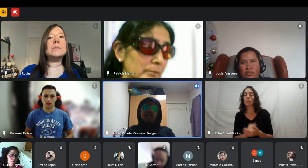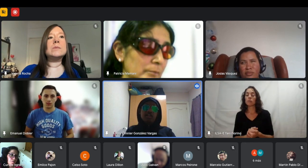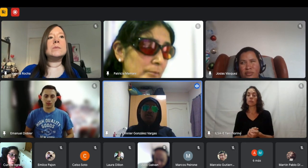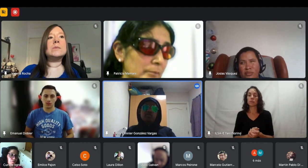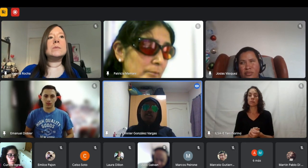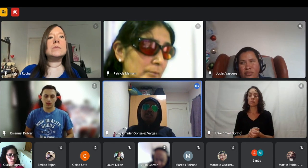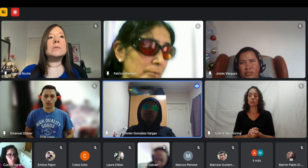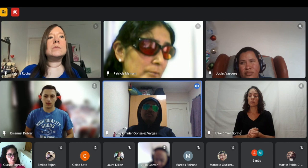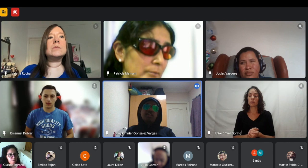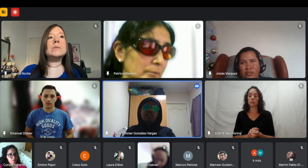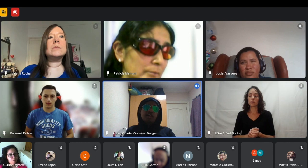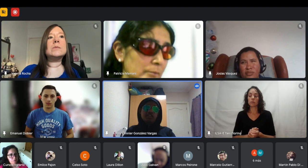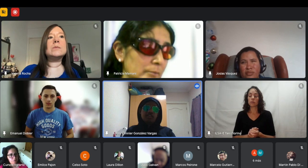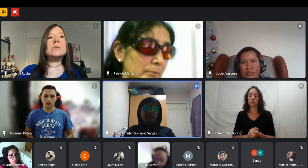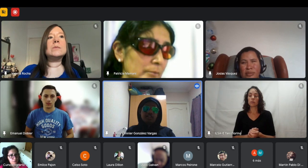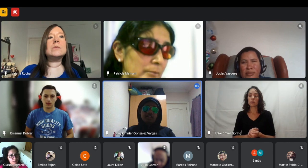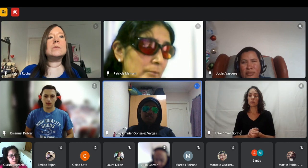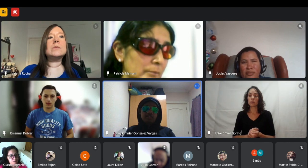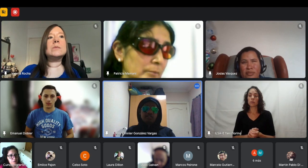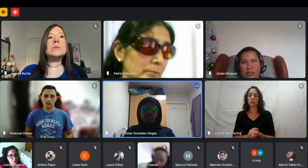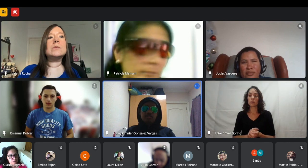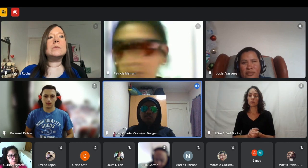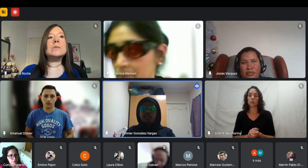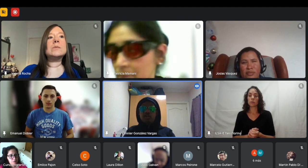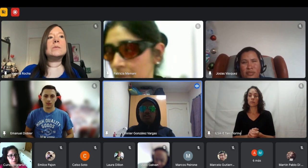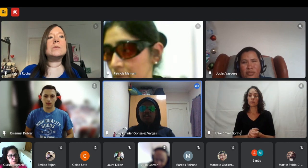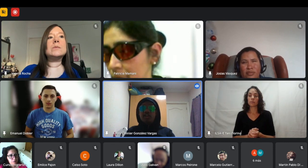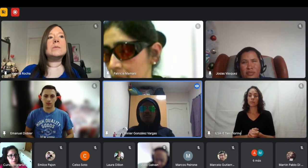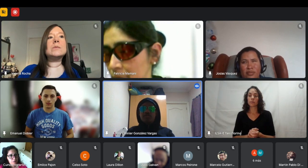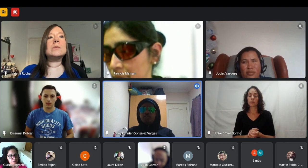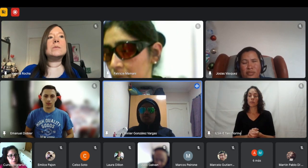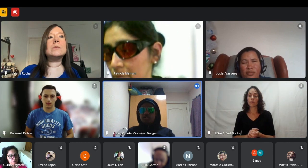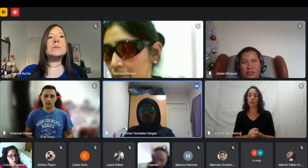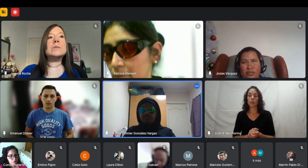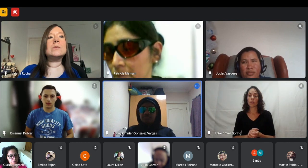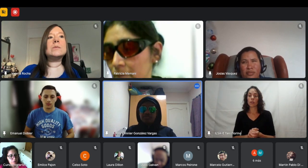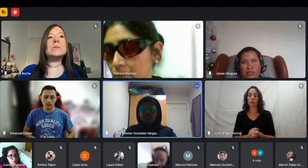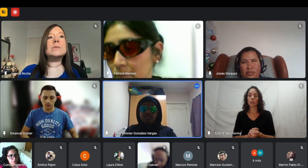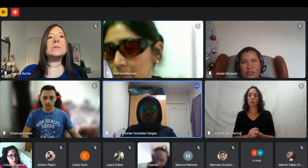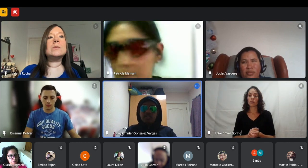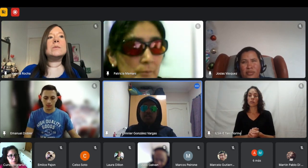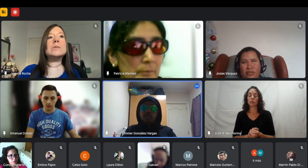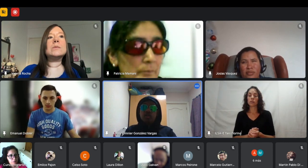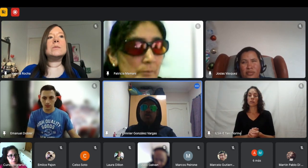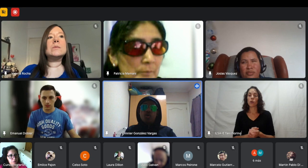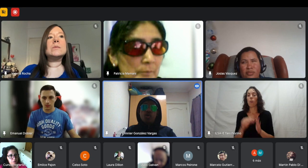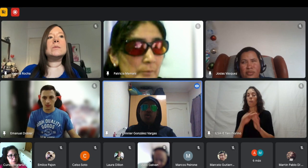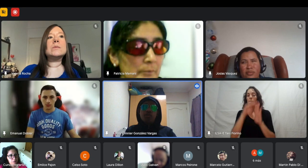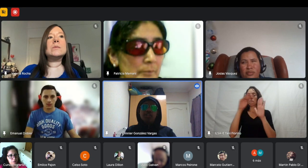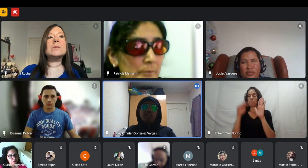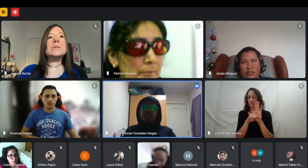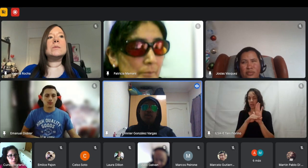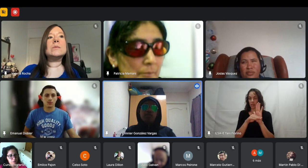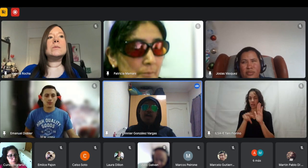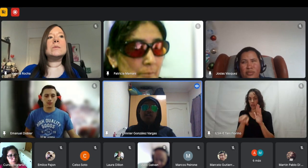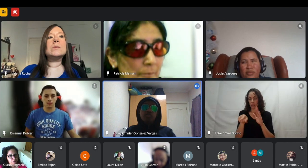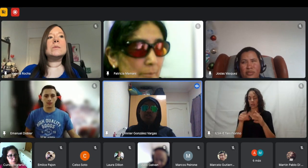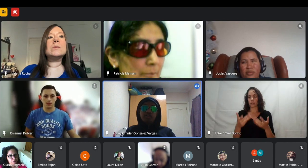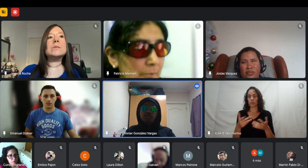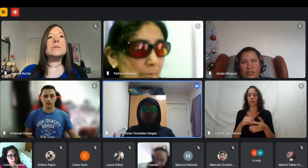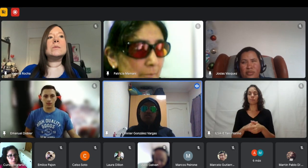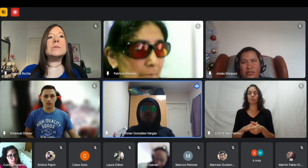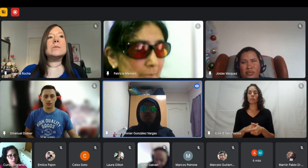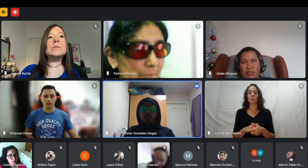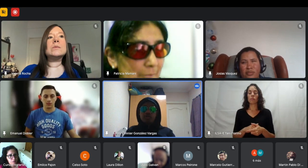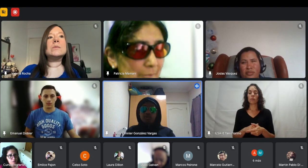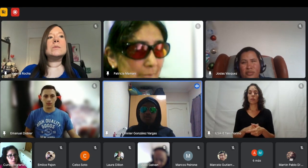o sea que estaba cerca del jefe entonces lo mandé di el paso